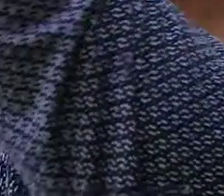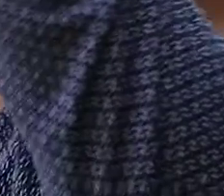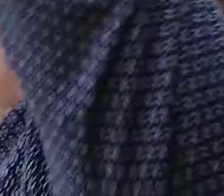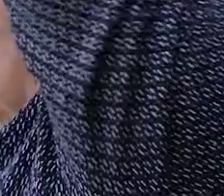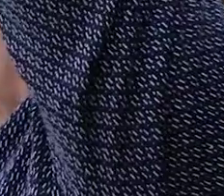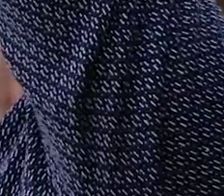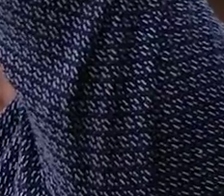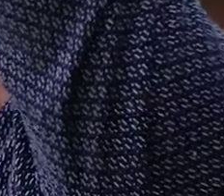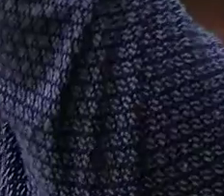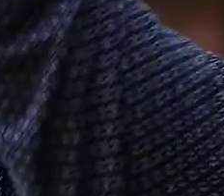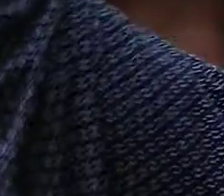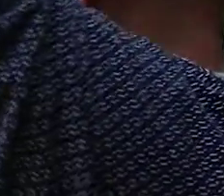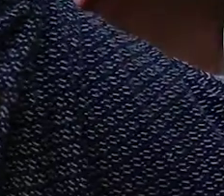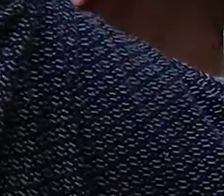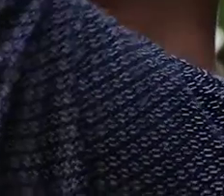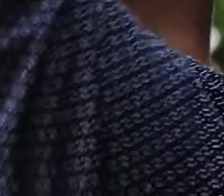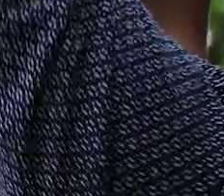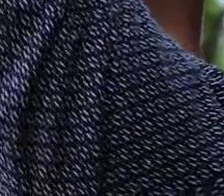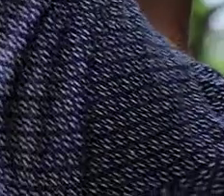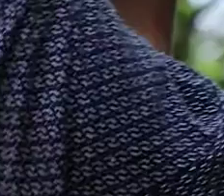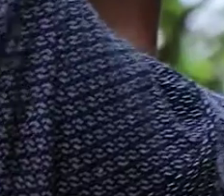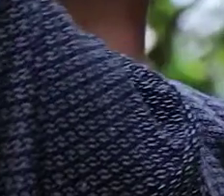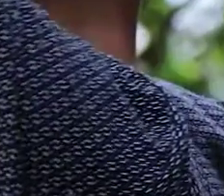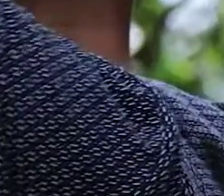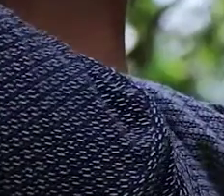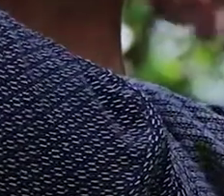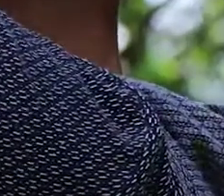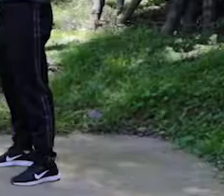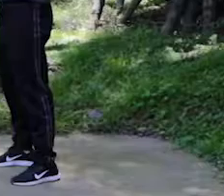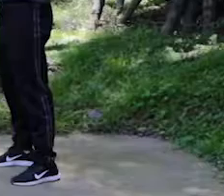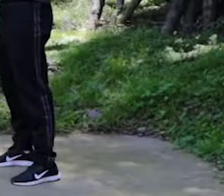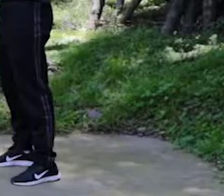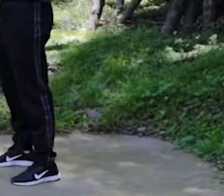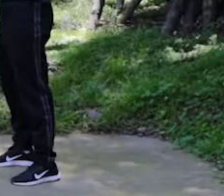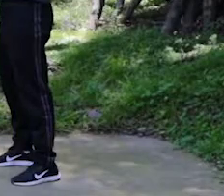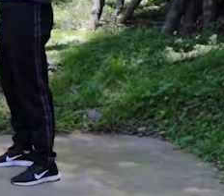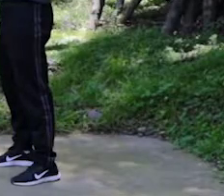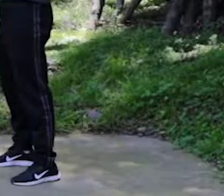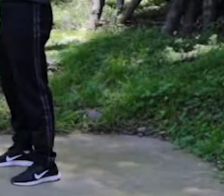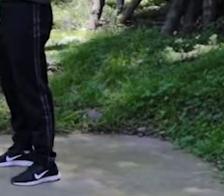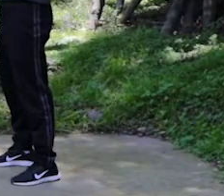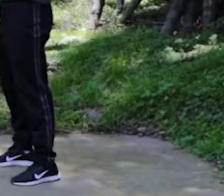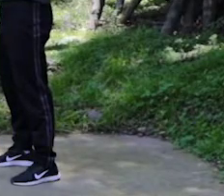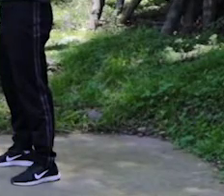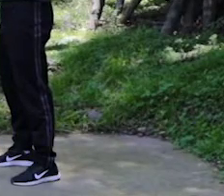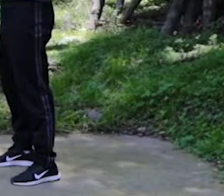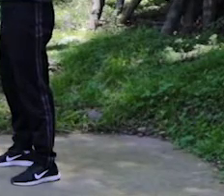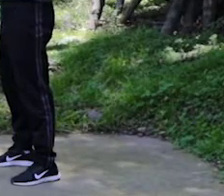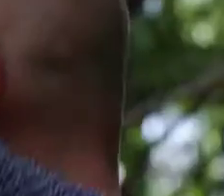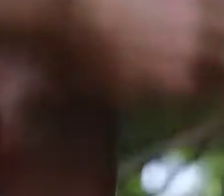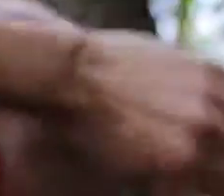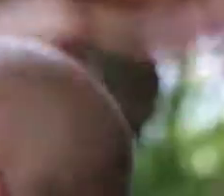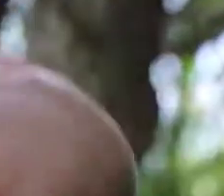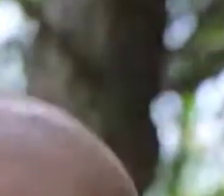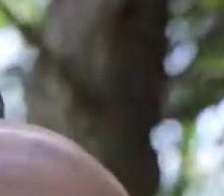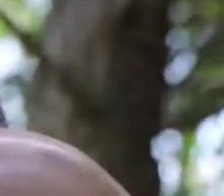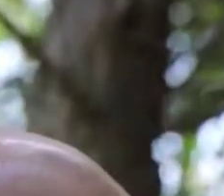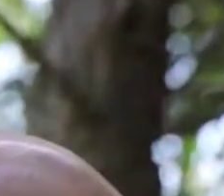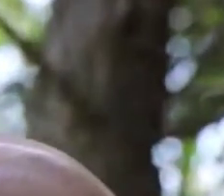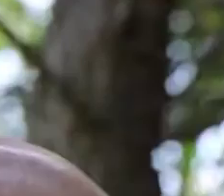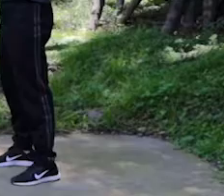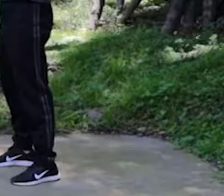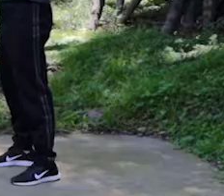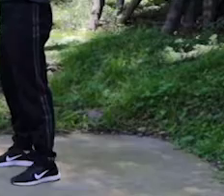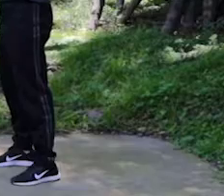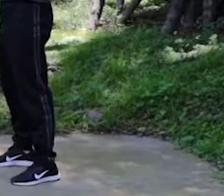quiéramos alcanzar el cielo. Venga, uno, eso, perfecto. Con fuerza, que se vea. Bien, Jair, muy